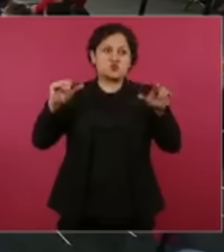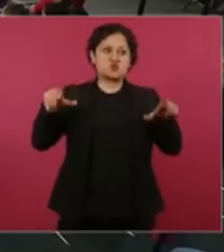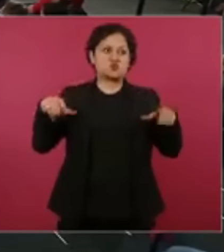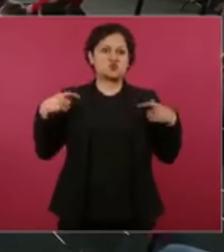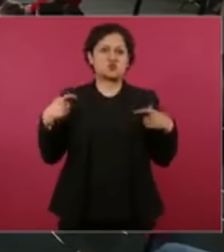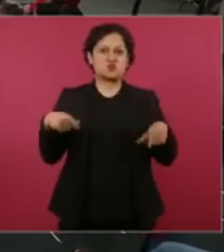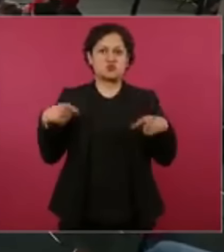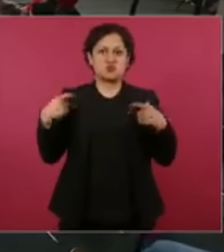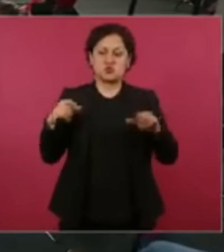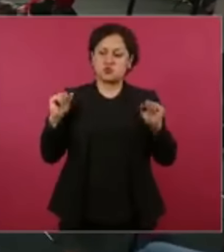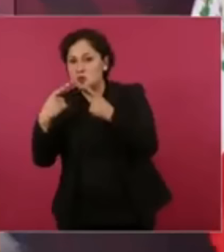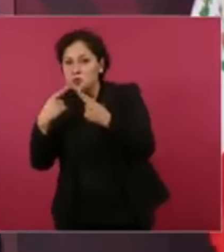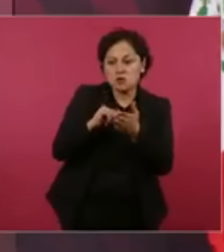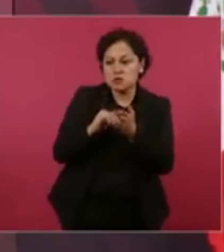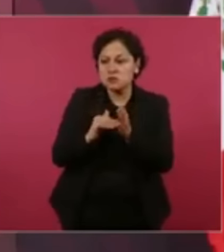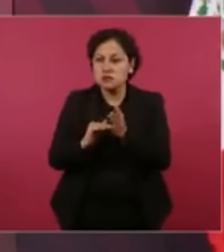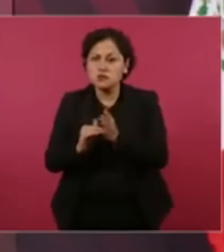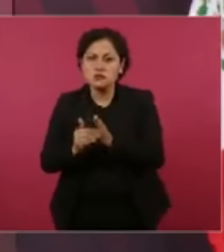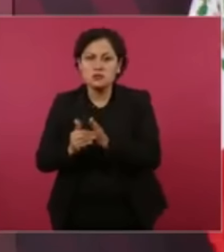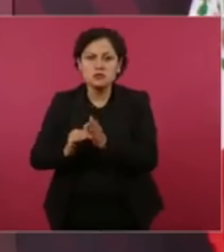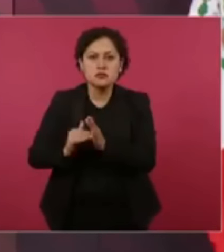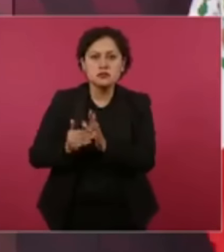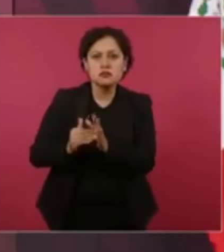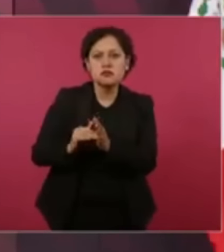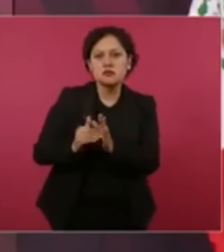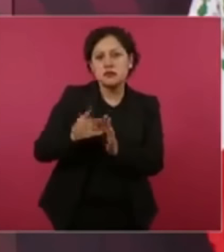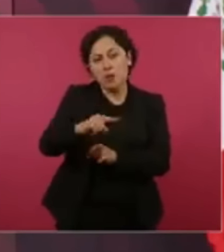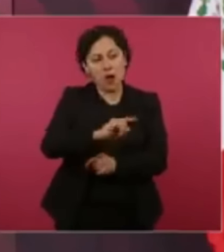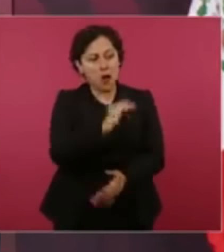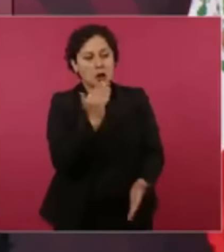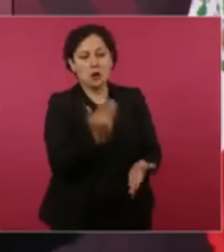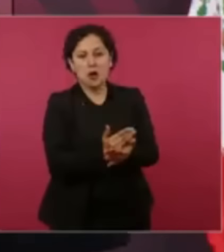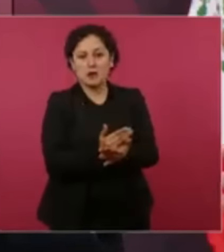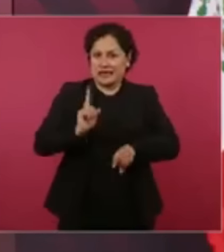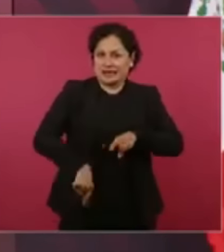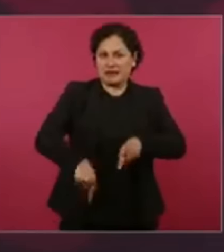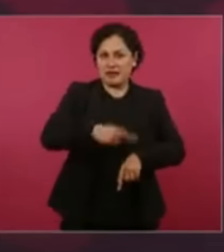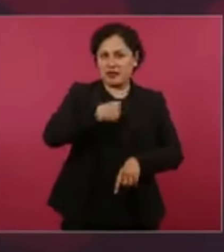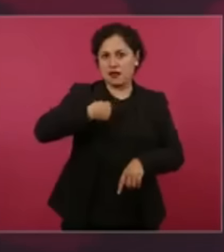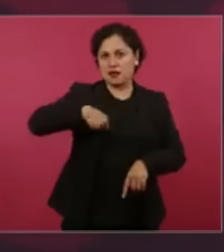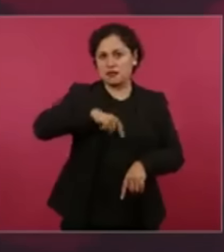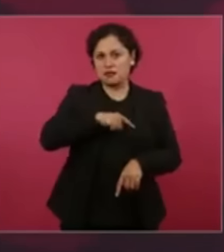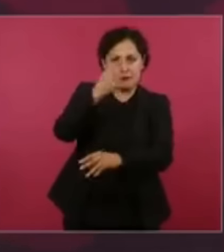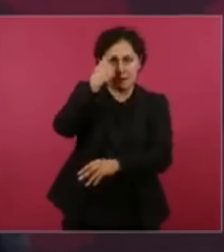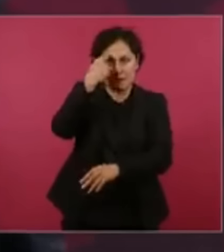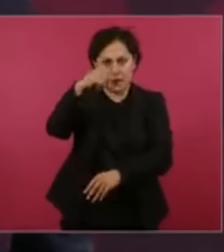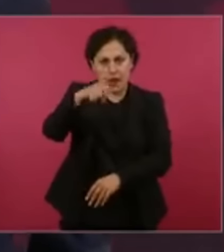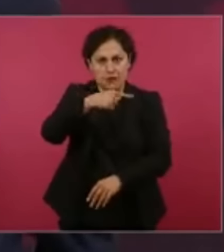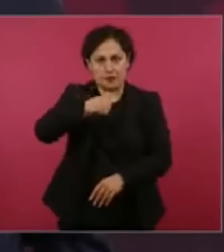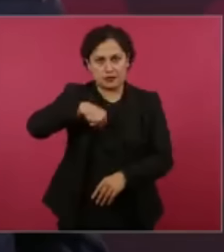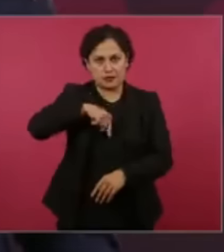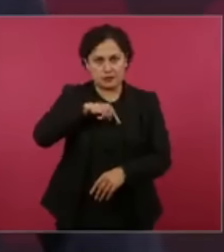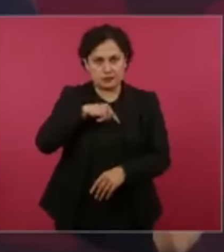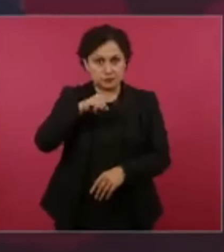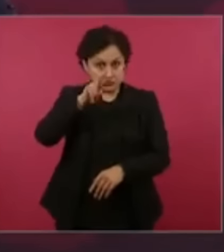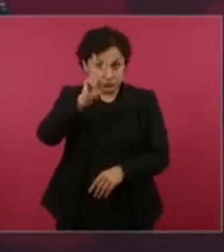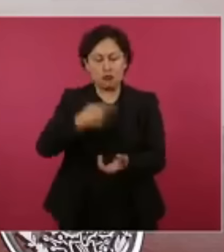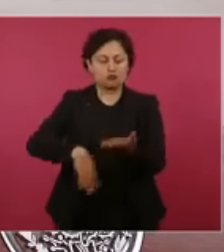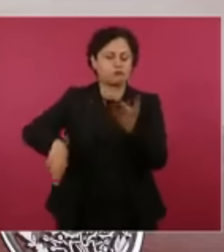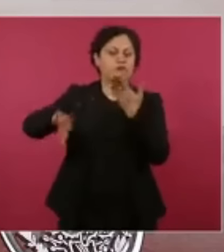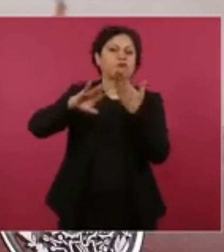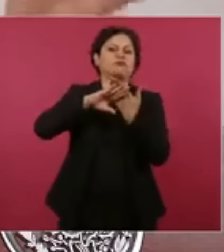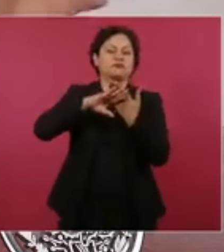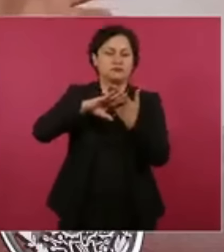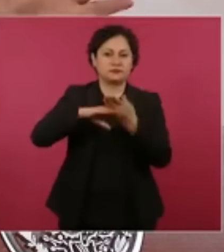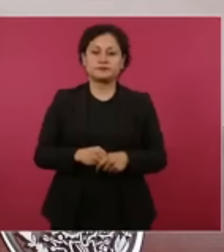Para ver cómo nos paraban. Nos detenían. A estas alturas estaban haciendo reuniones. Y pasando la charola.